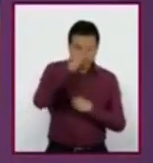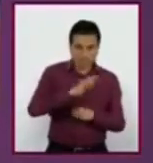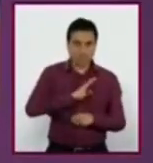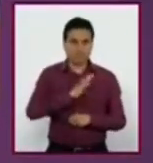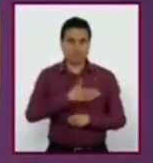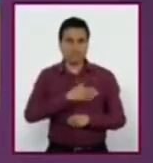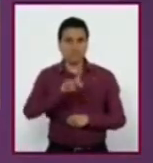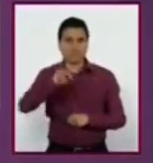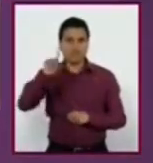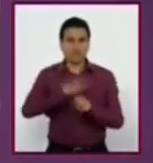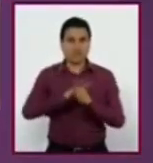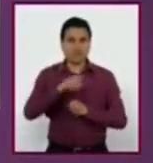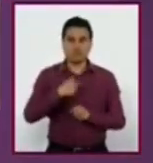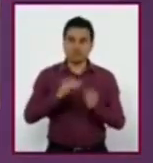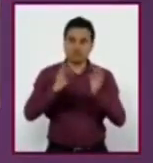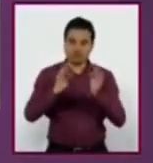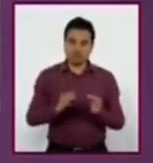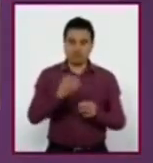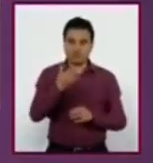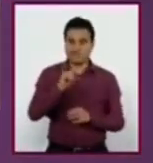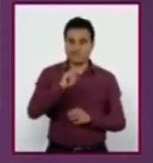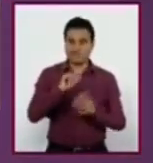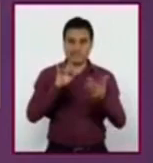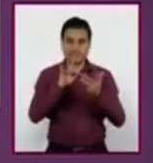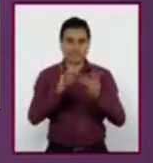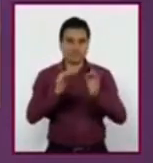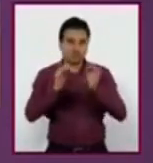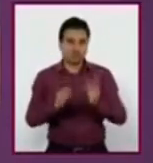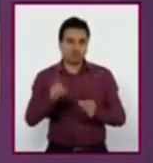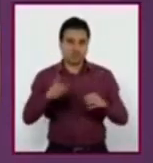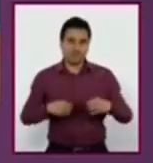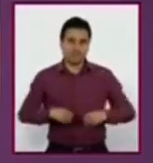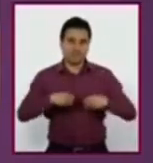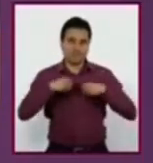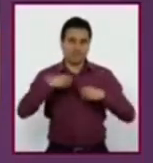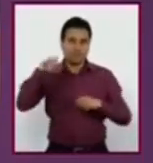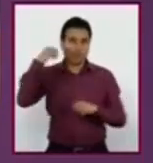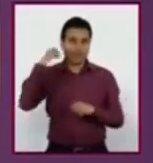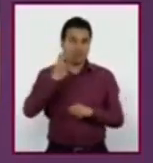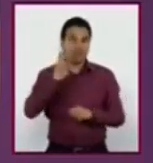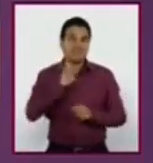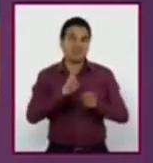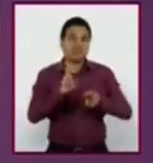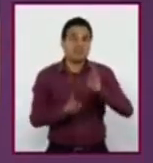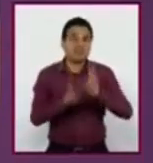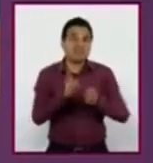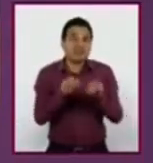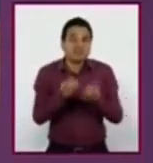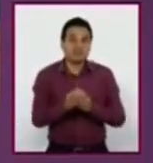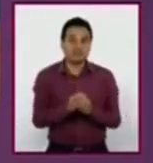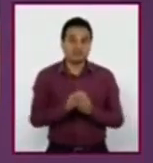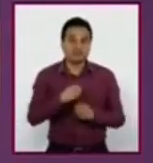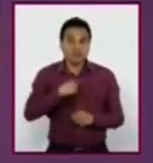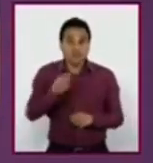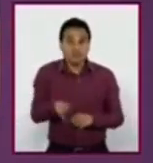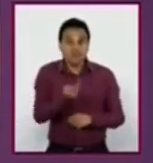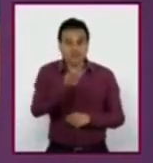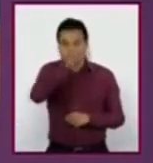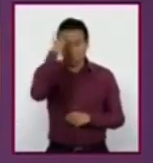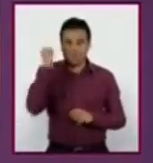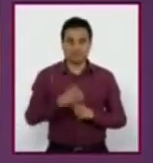A mí me tocó contactar a Ayana. Ella vive en la costa chica de Oaxaca. Espero que hable mucho, porque no tengo ni idea de qué le voy a decir.